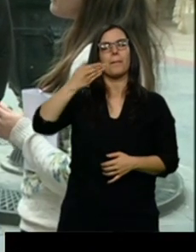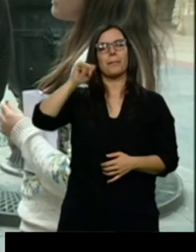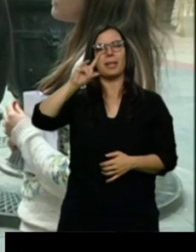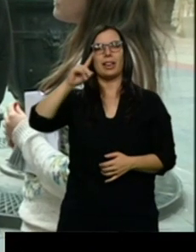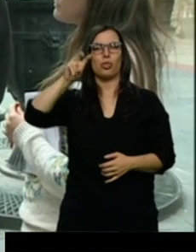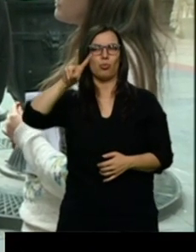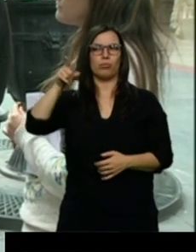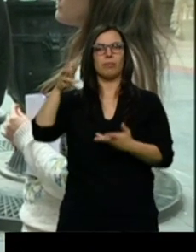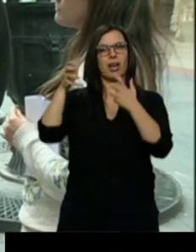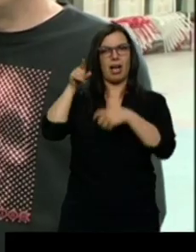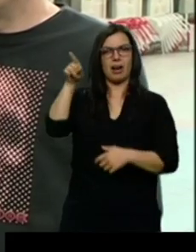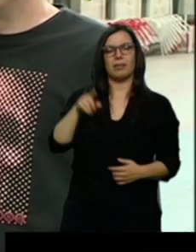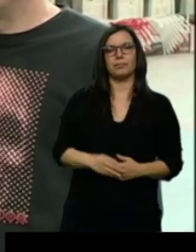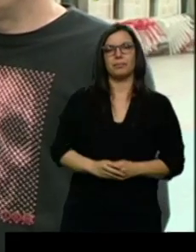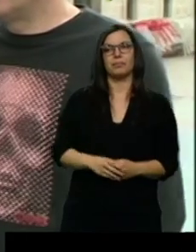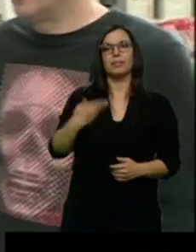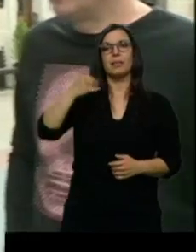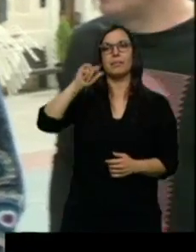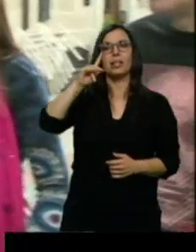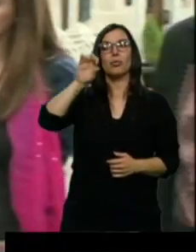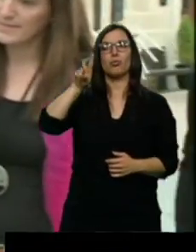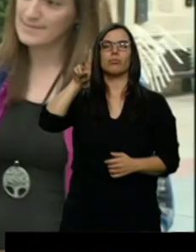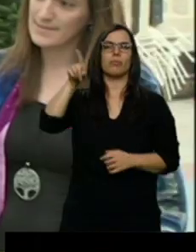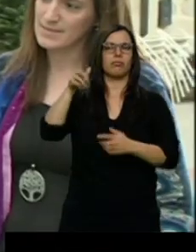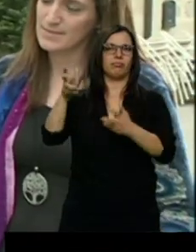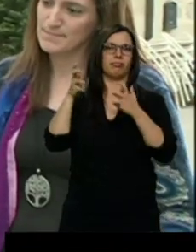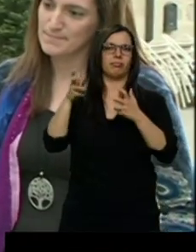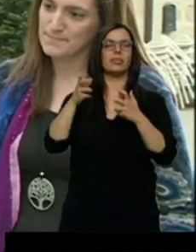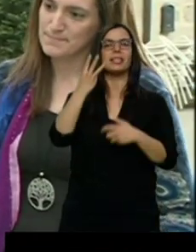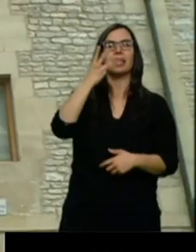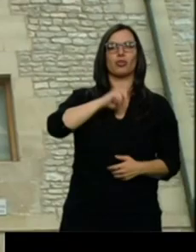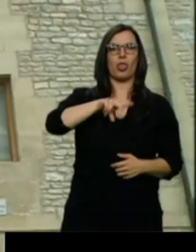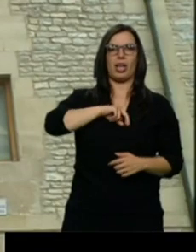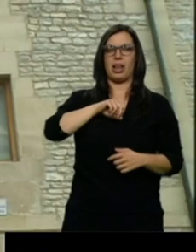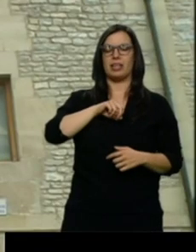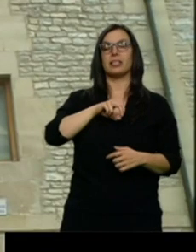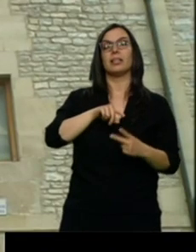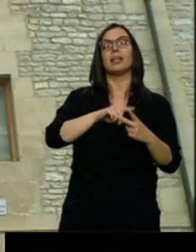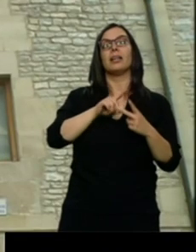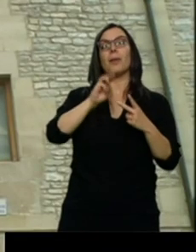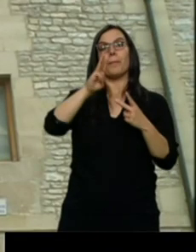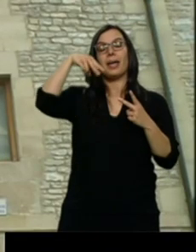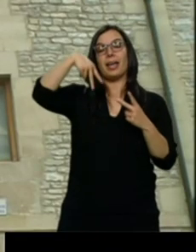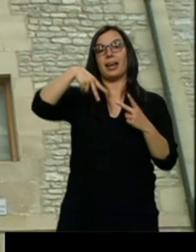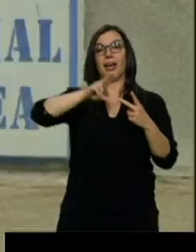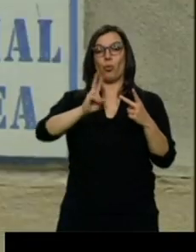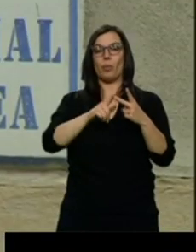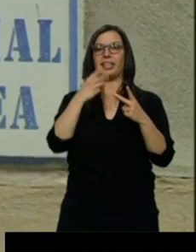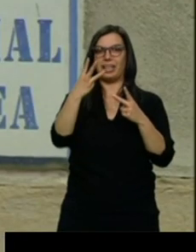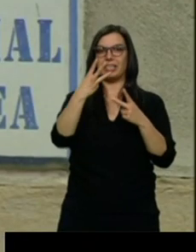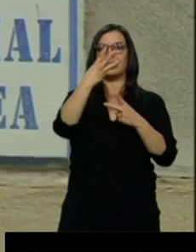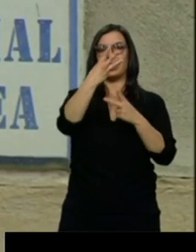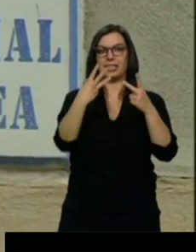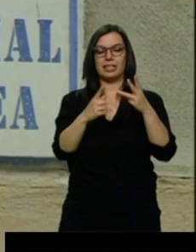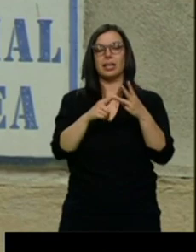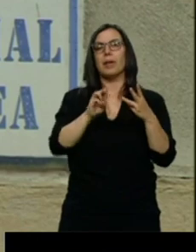EH Bildu gobernará en la Puebla de Arganzón con tres concejales. El Partido Nacionalista Vasco obtiene otros tres y el PP se queda con uno.